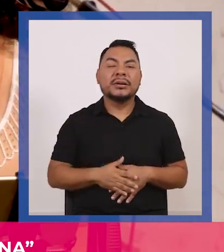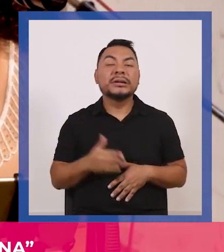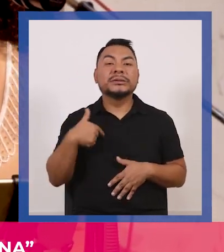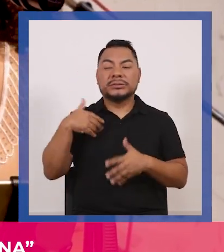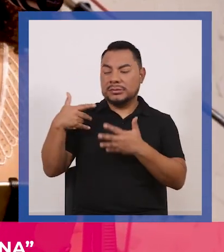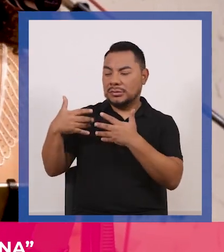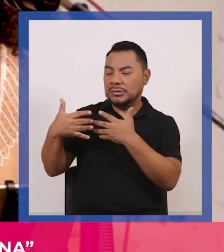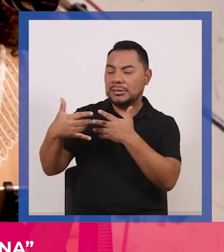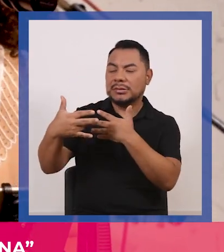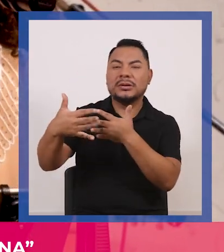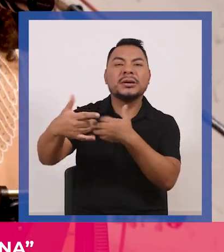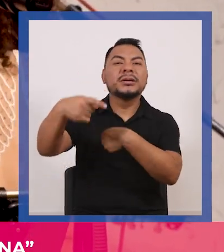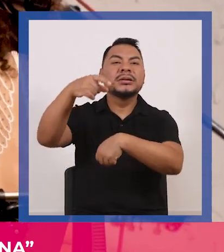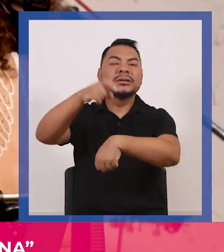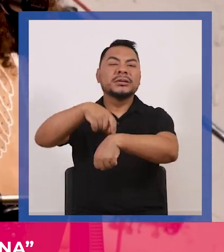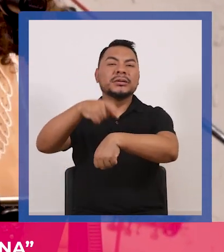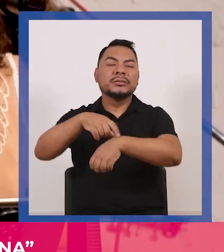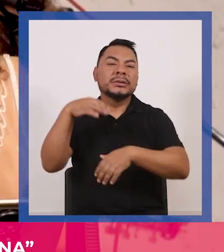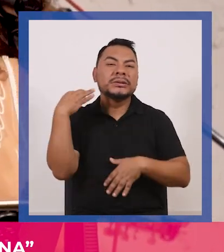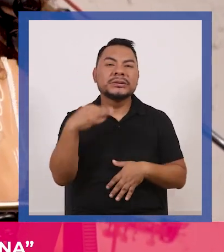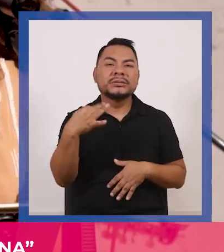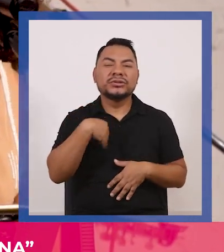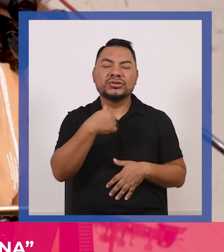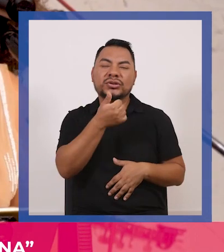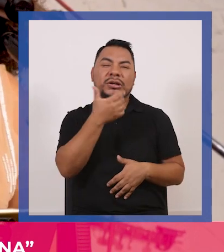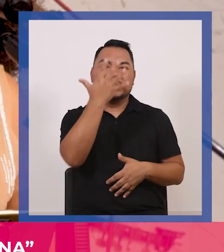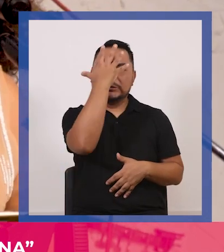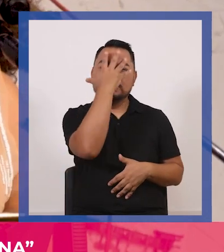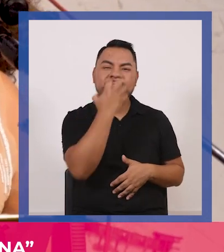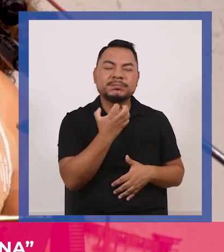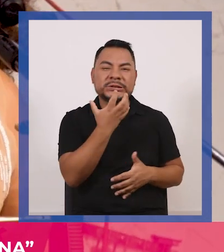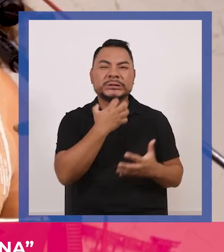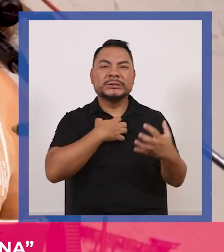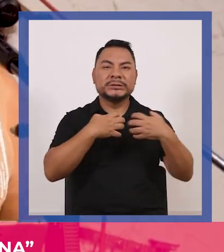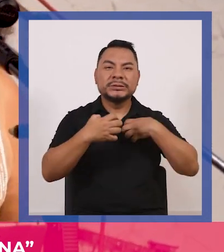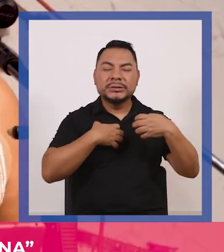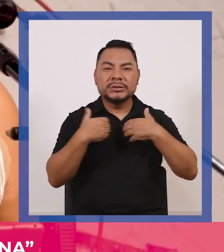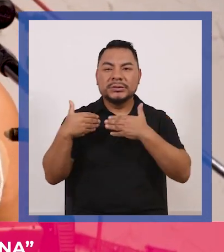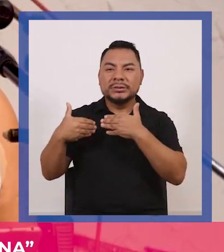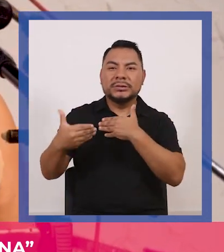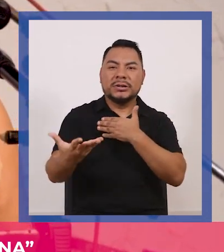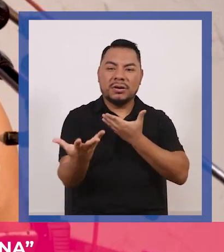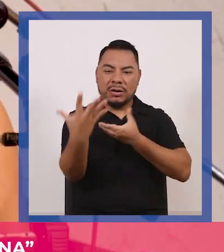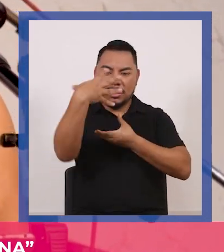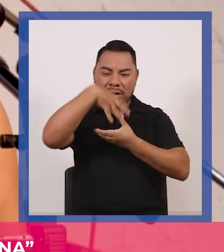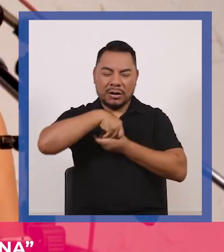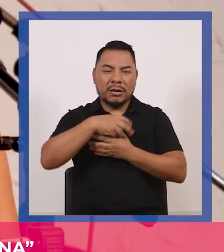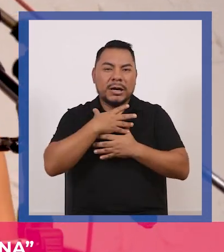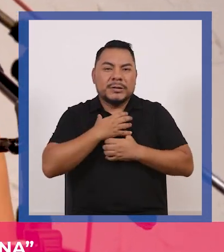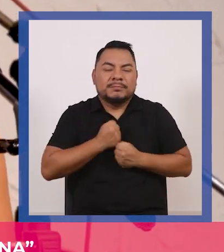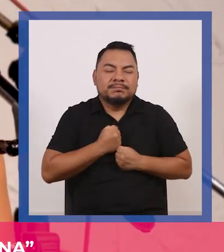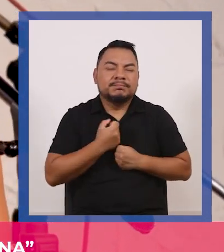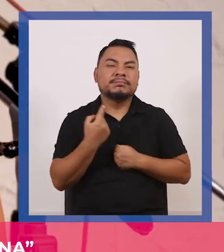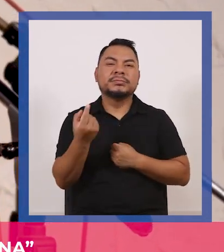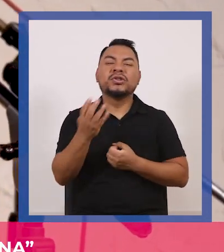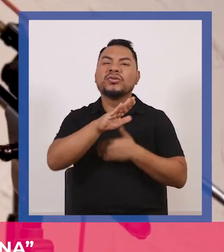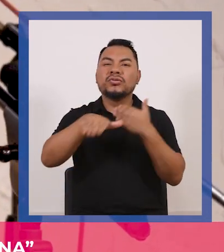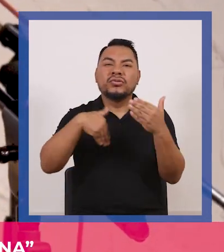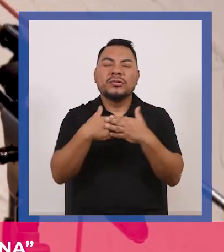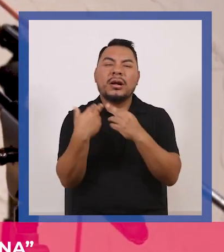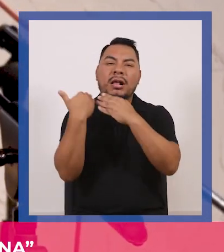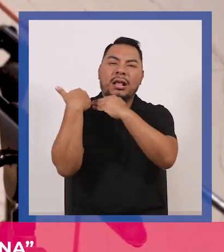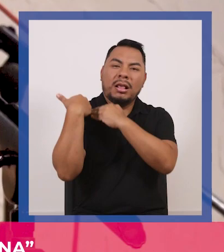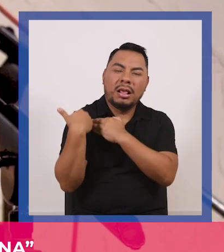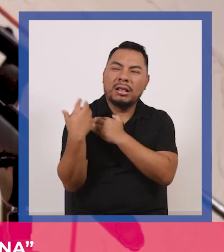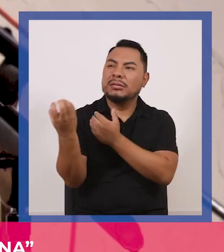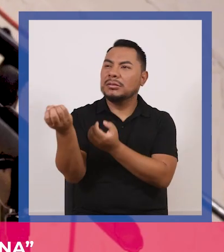tiempo y siempre amargada seguía llevando a mi espalda mi pesada